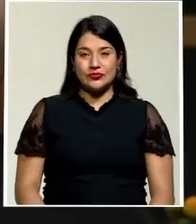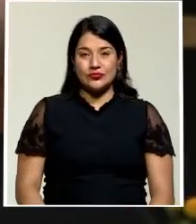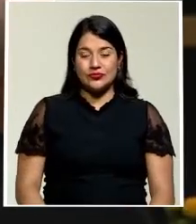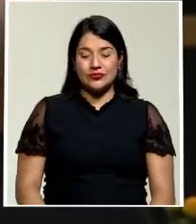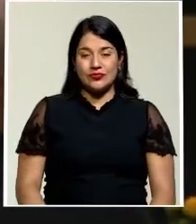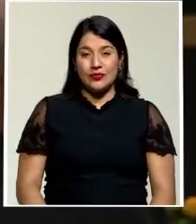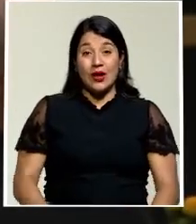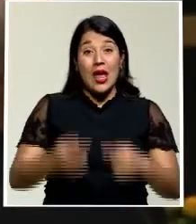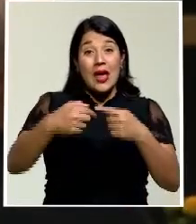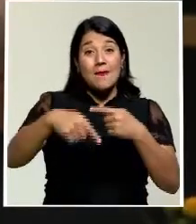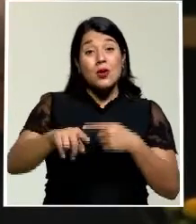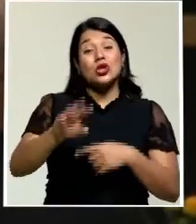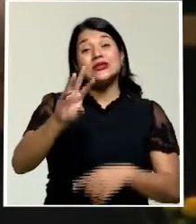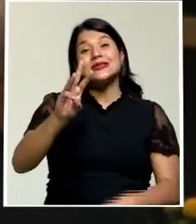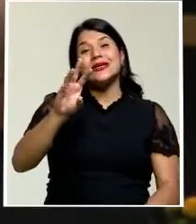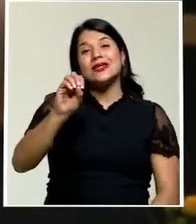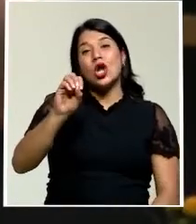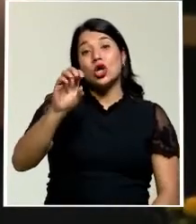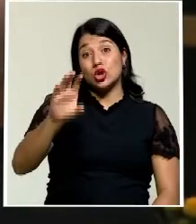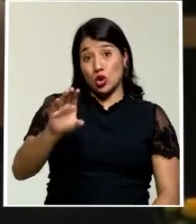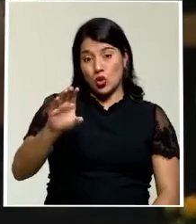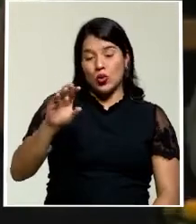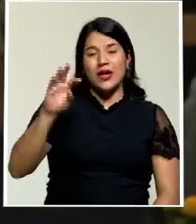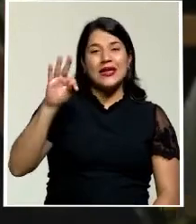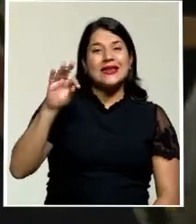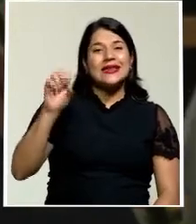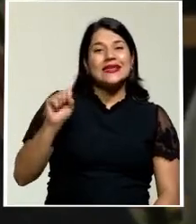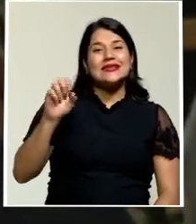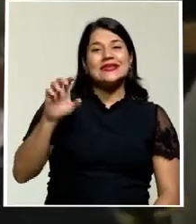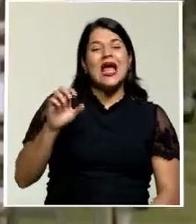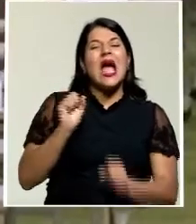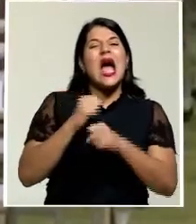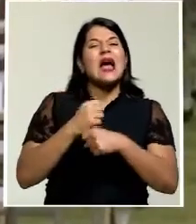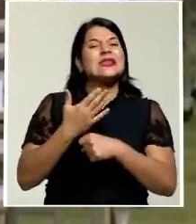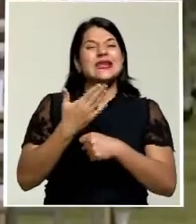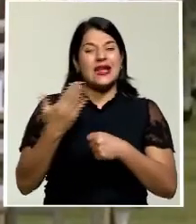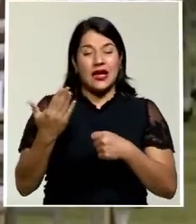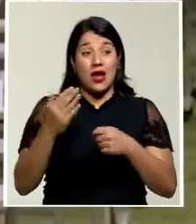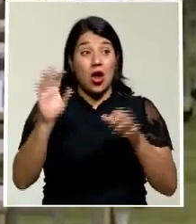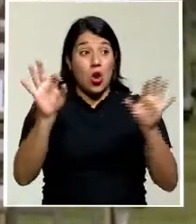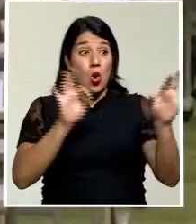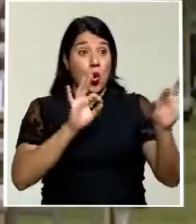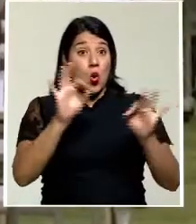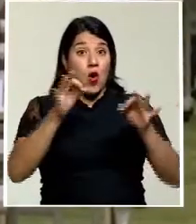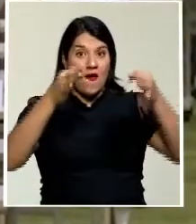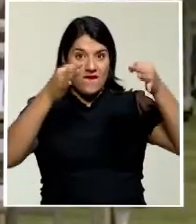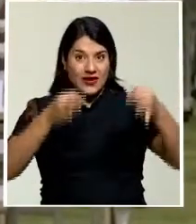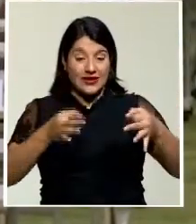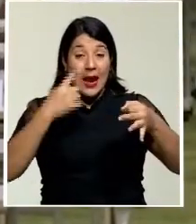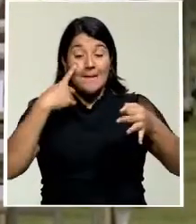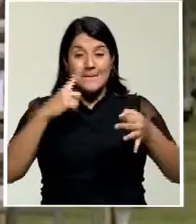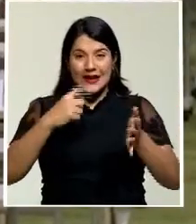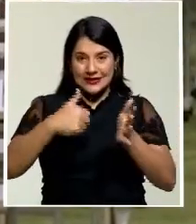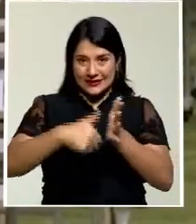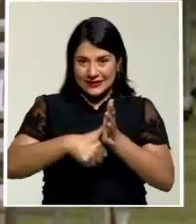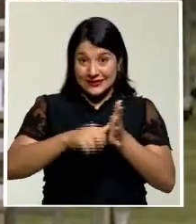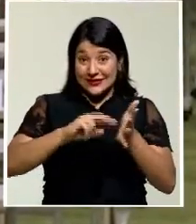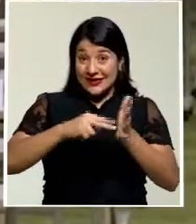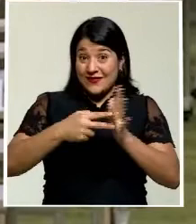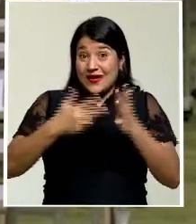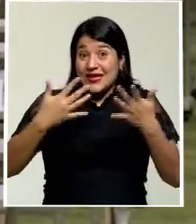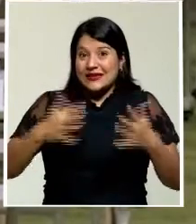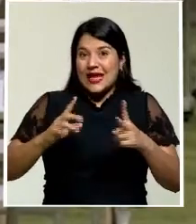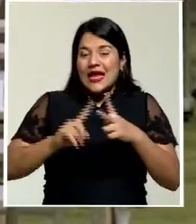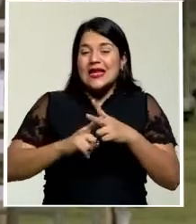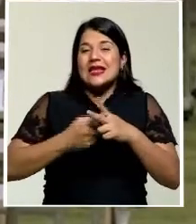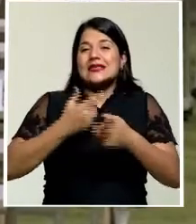El próximo 6 de octubre el Tribunal Supremo de Elecciones realizará la acostumbrada convocatoria oficial a elecciones que marca el inicio de la campaña electoral.